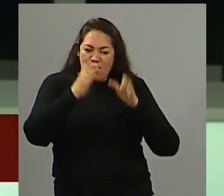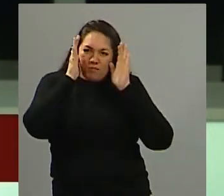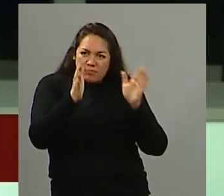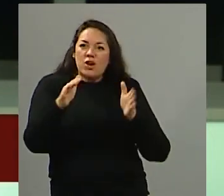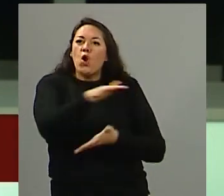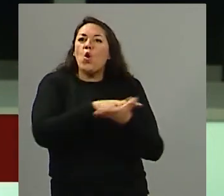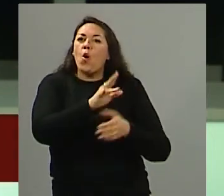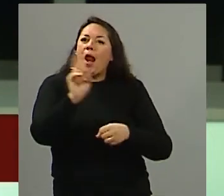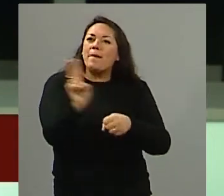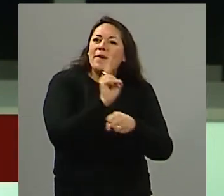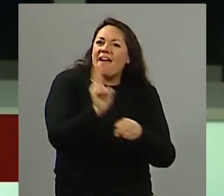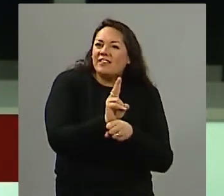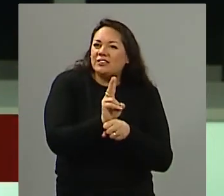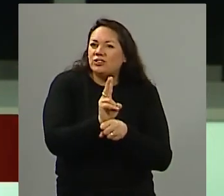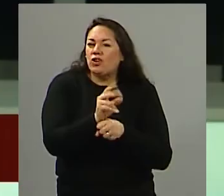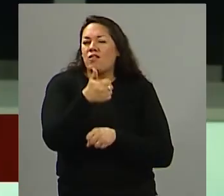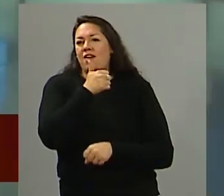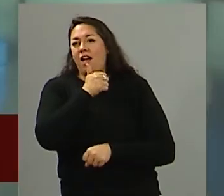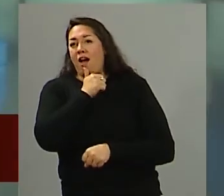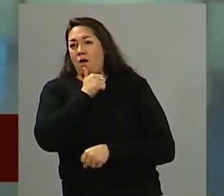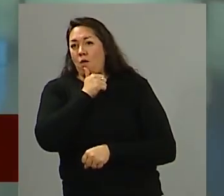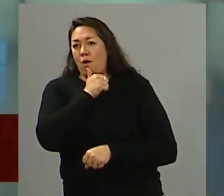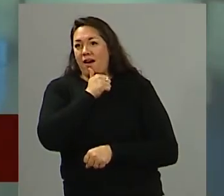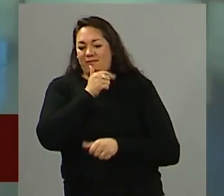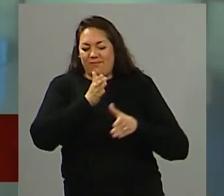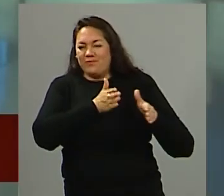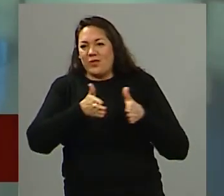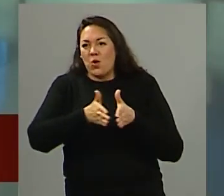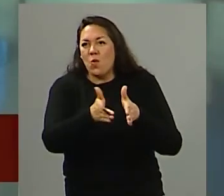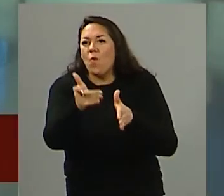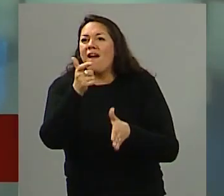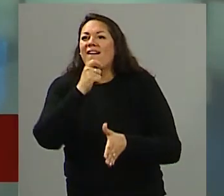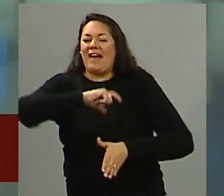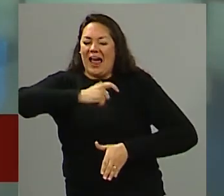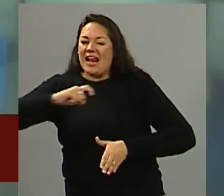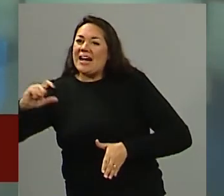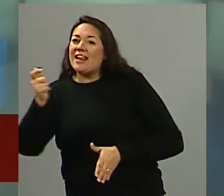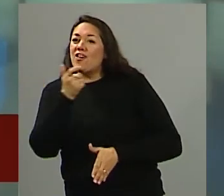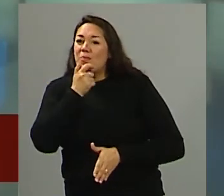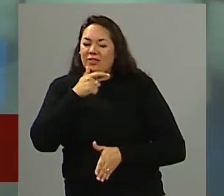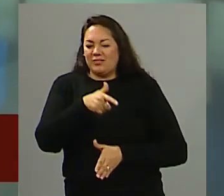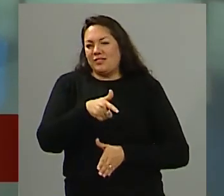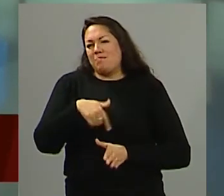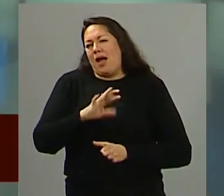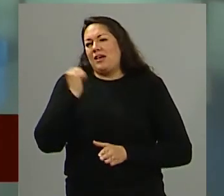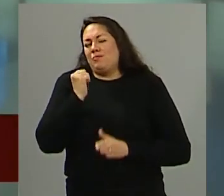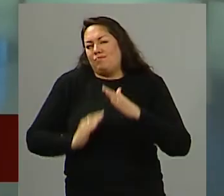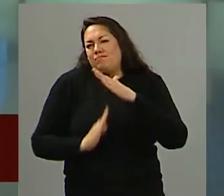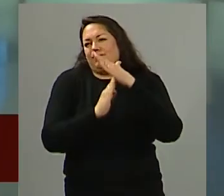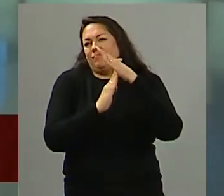importante porque estamos hablando del agua desde la cuenca del río Mendoza que es la importancia absoluta que tiene nuestra